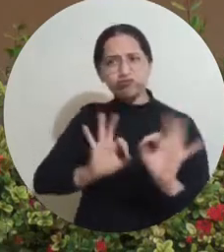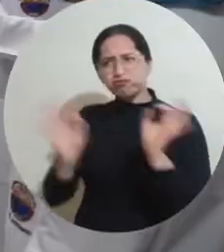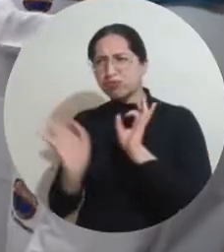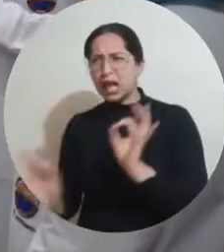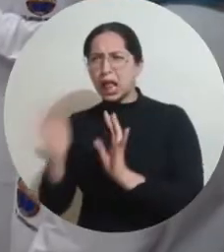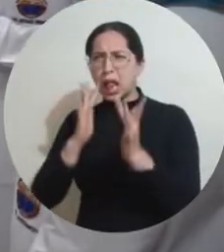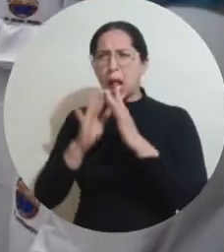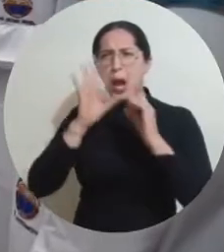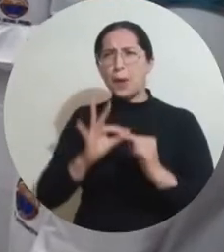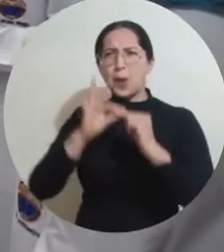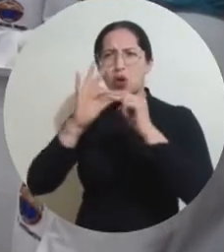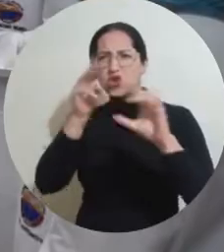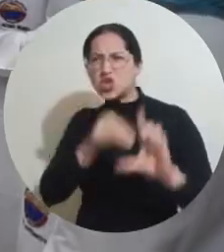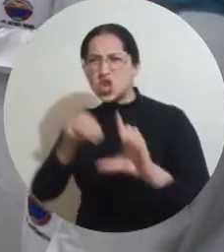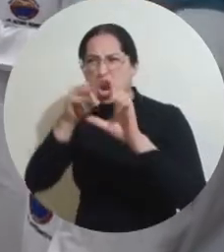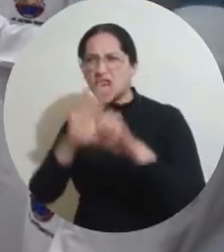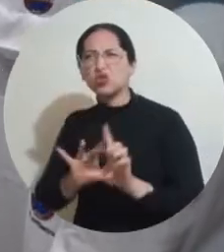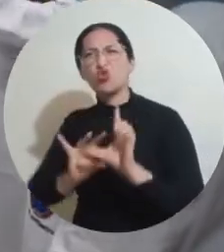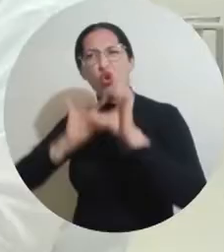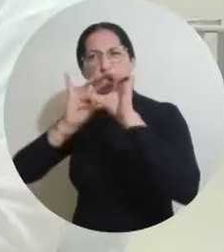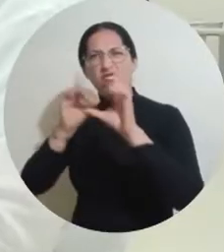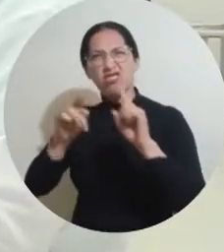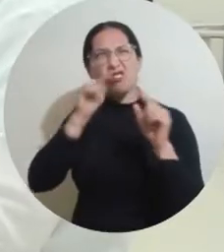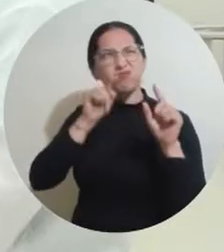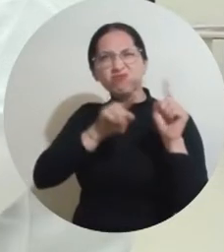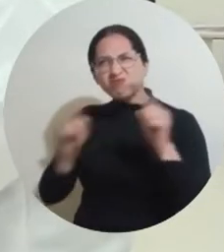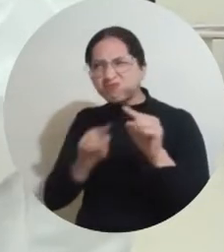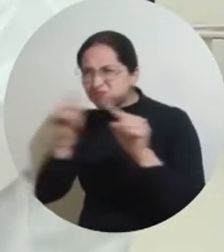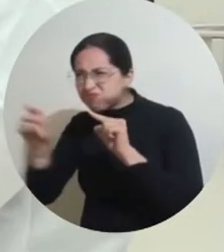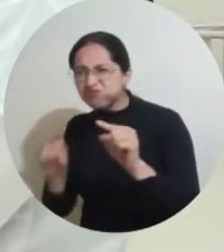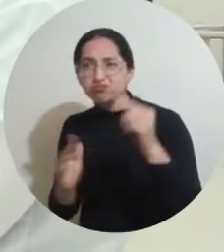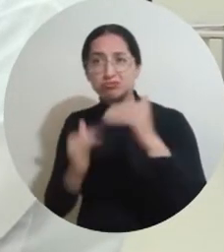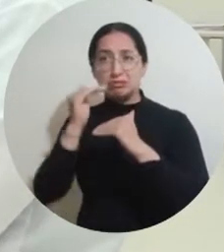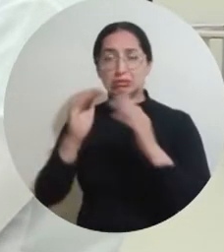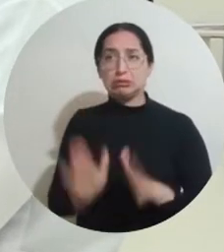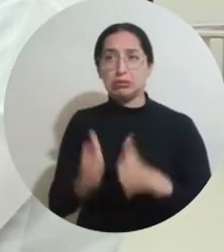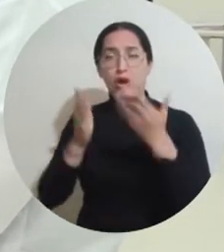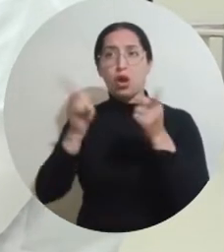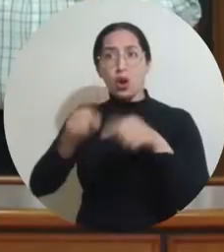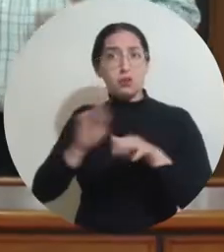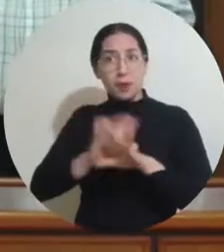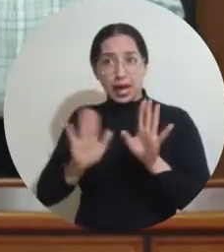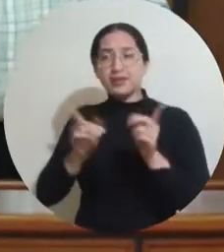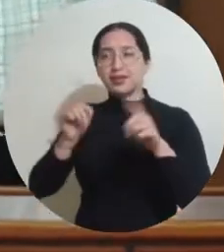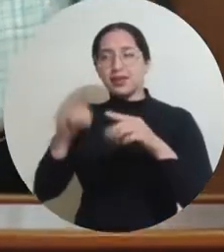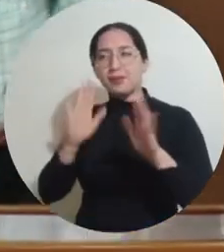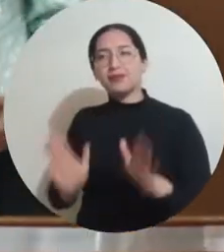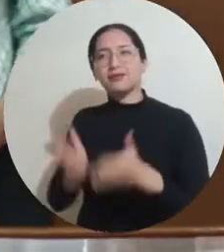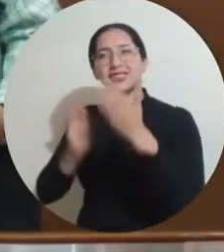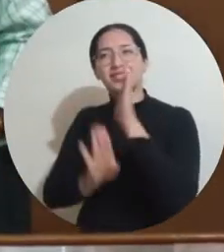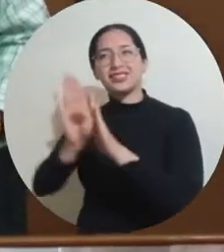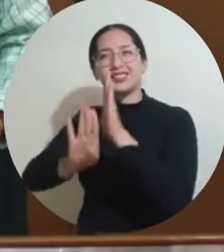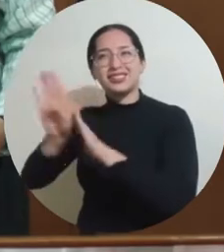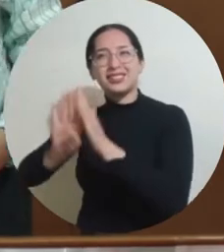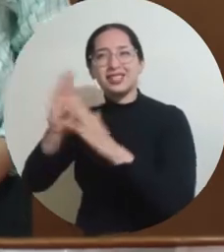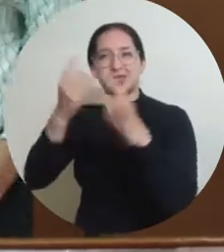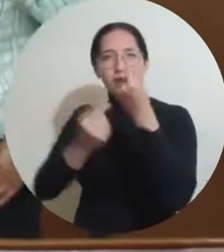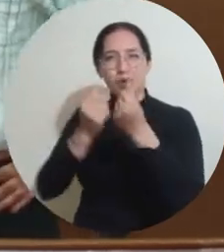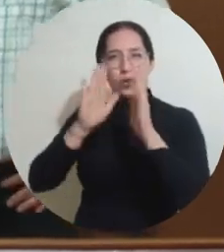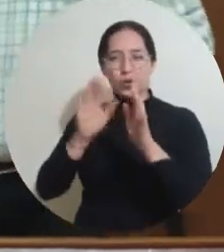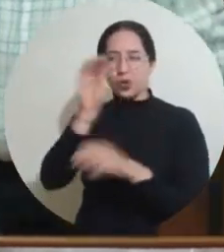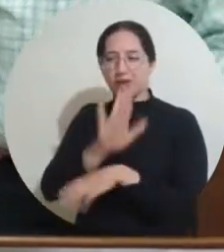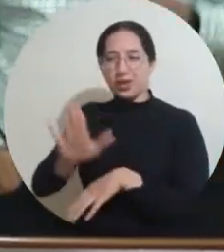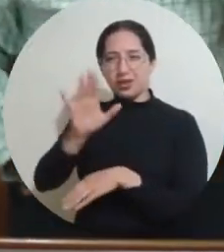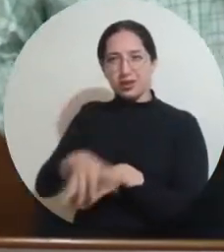de la formación de estudiantes de especialización de maestría y doctorado, sino que también va a contribuir al desarrollo económico del departamento del